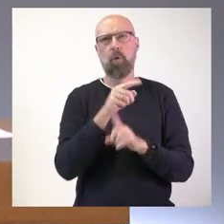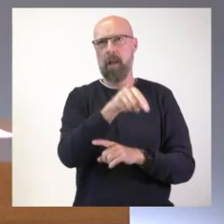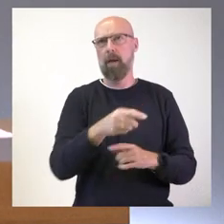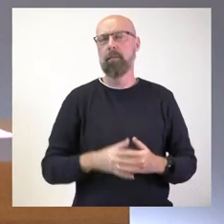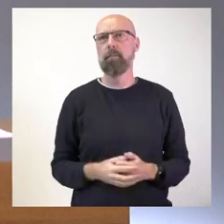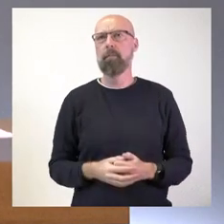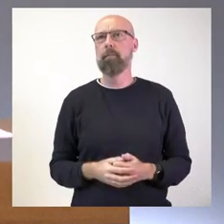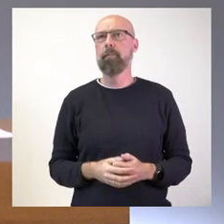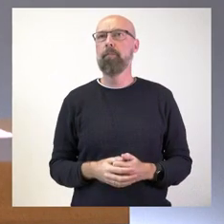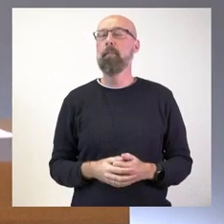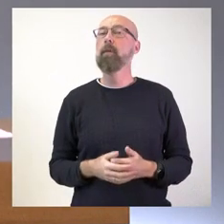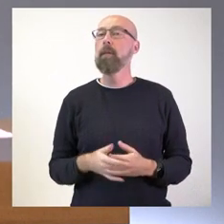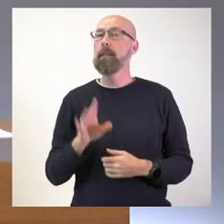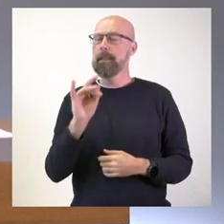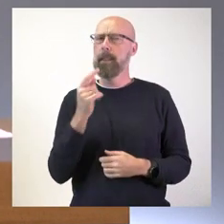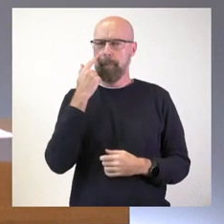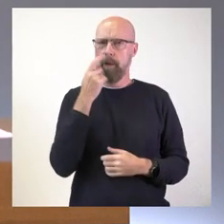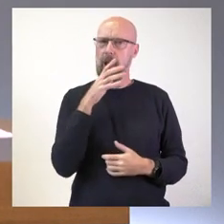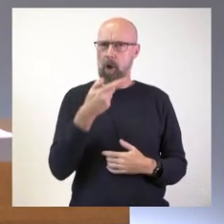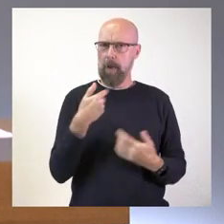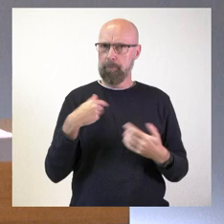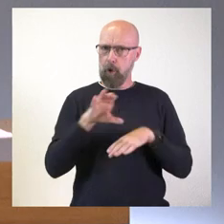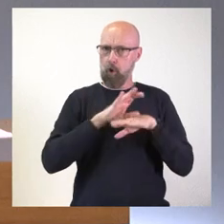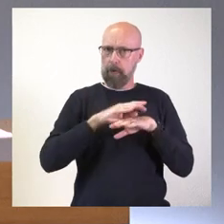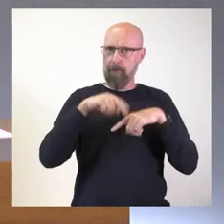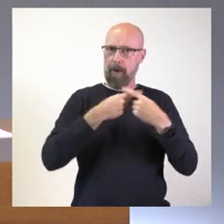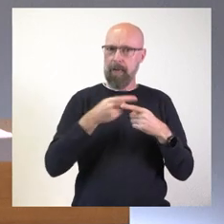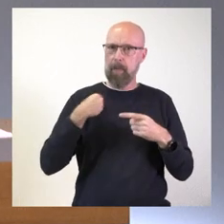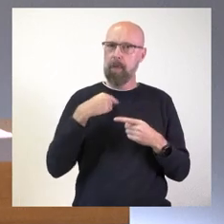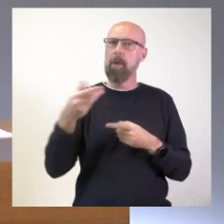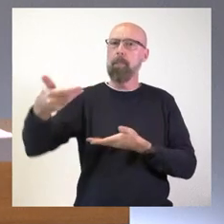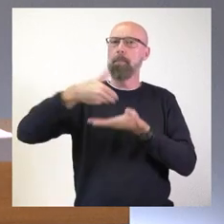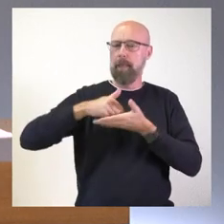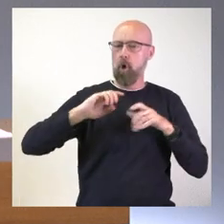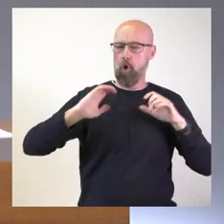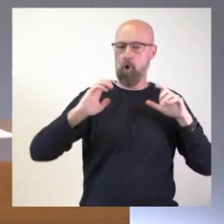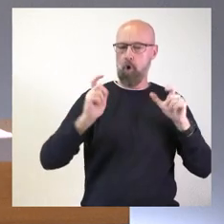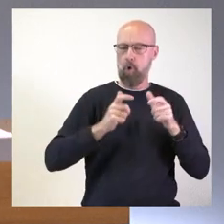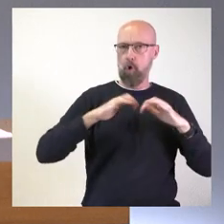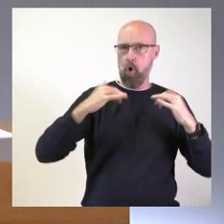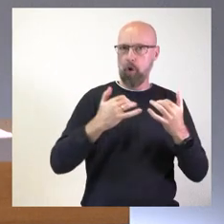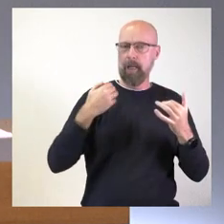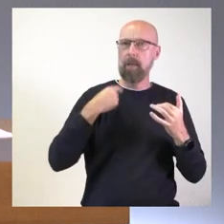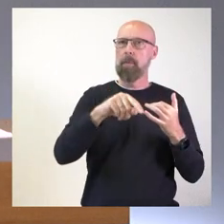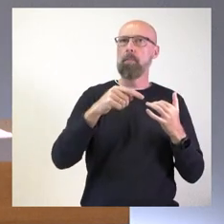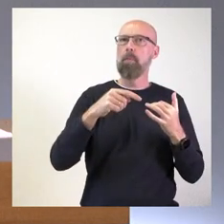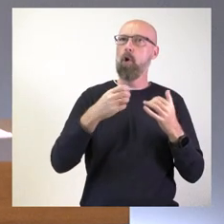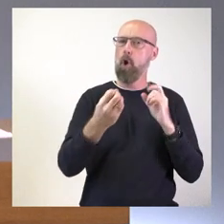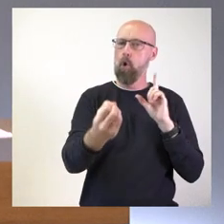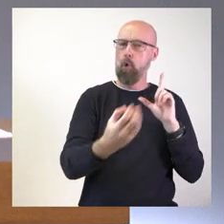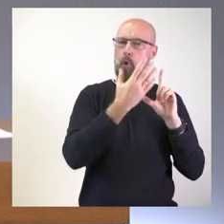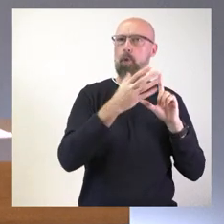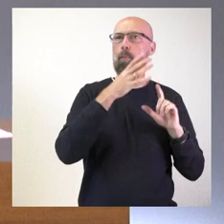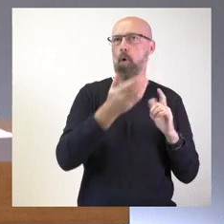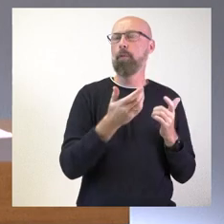Sí, pero en esta ocasión era la propia consejería de familia la que había pedido a las cortes que se iluminara. No sé si esta decisión podría haber tenido más peso, el